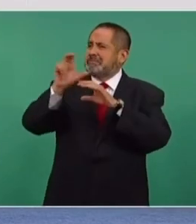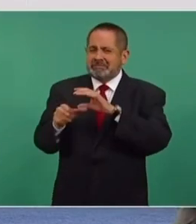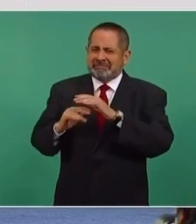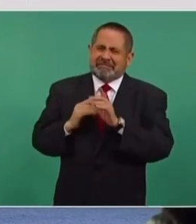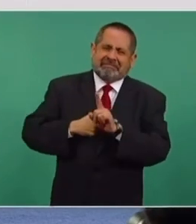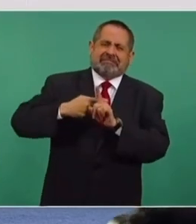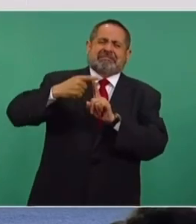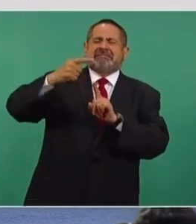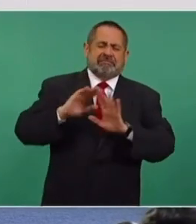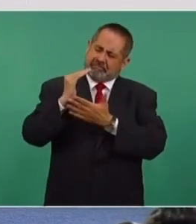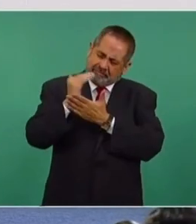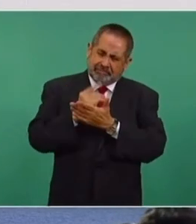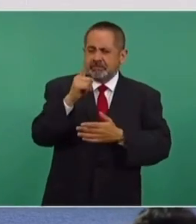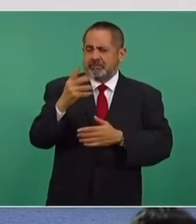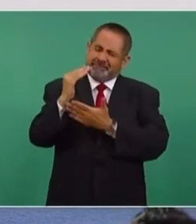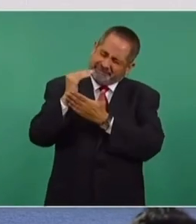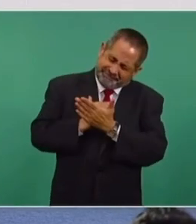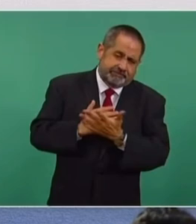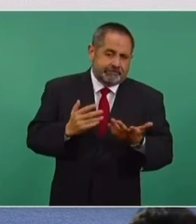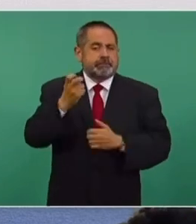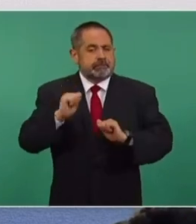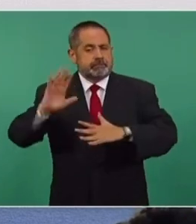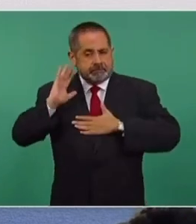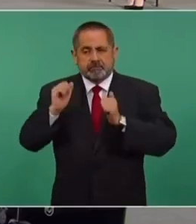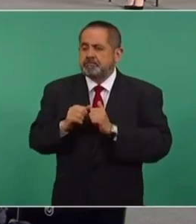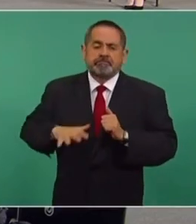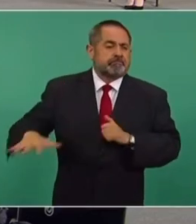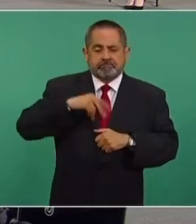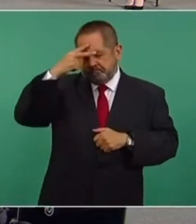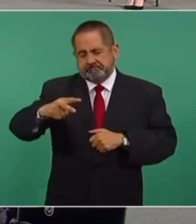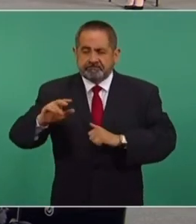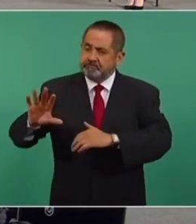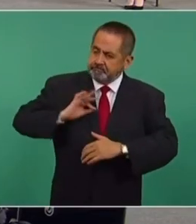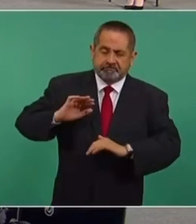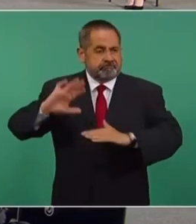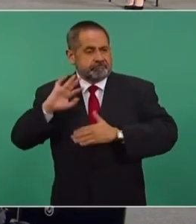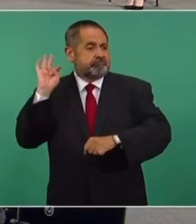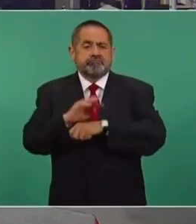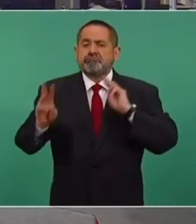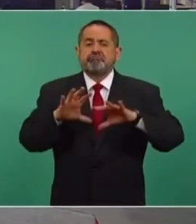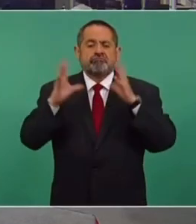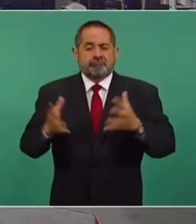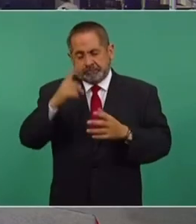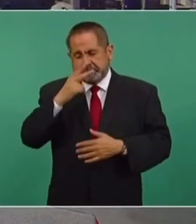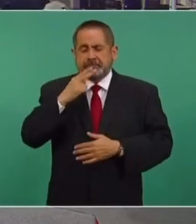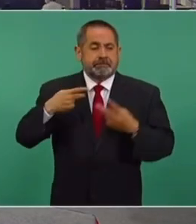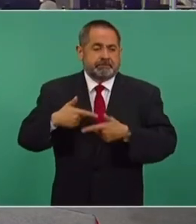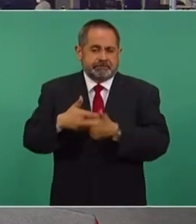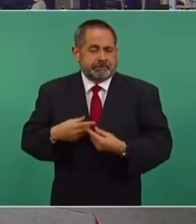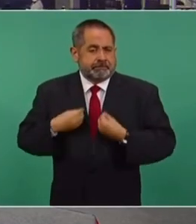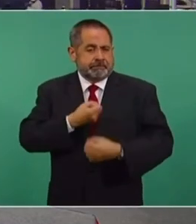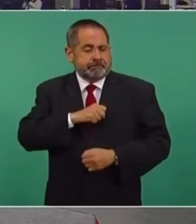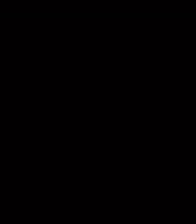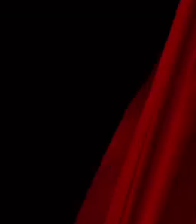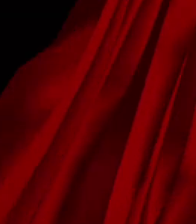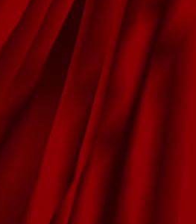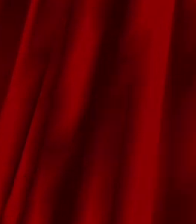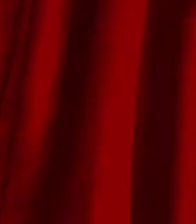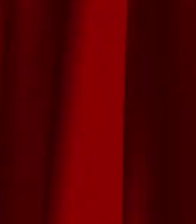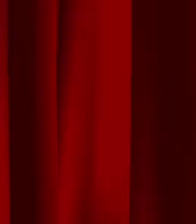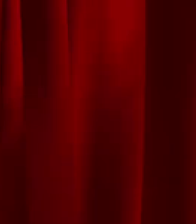.5 grados centígrados. Es un compromiso que hacemos en nombre del pueblo y del gobierno de México, por el bien del planeta y de la humanidad. Gracias.